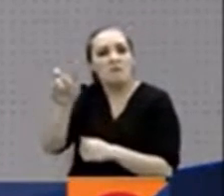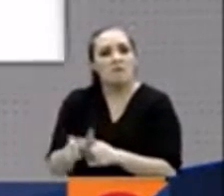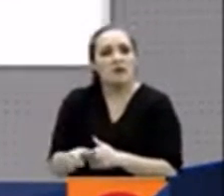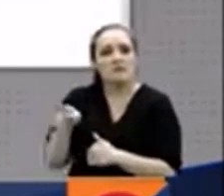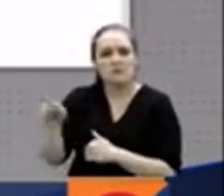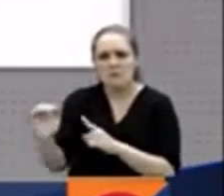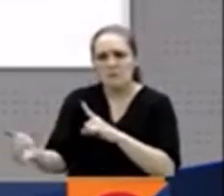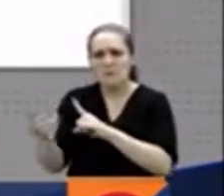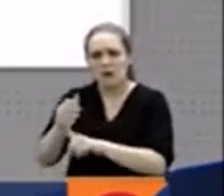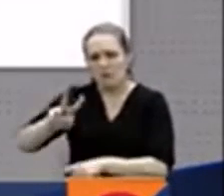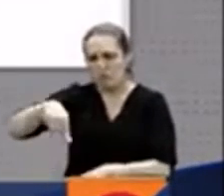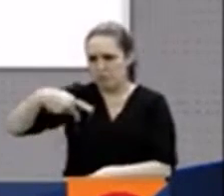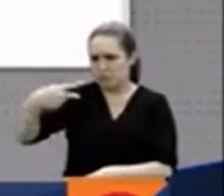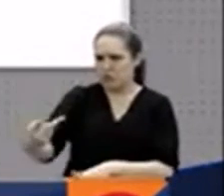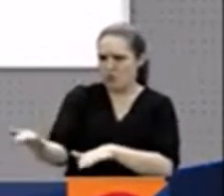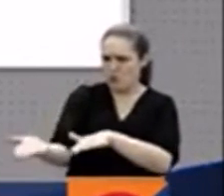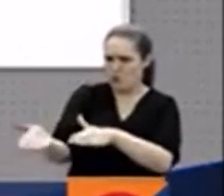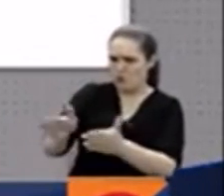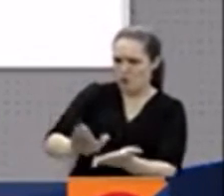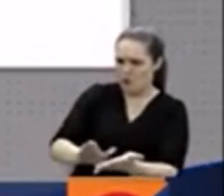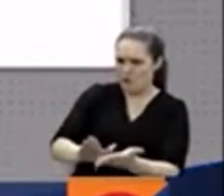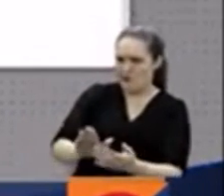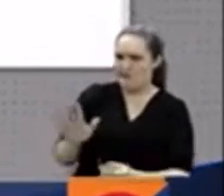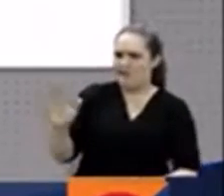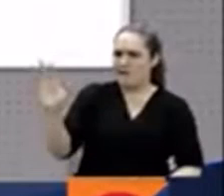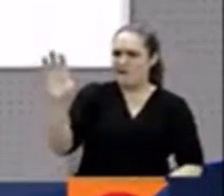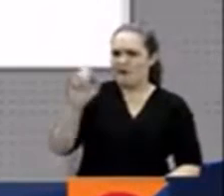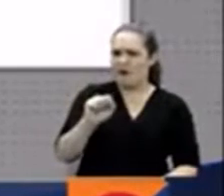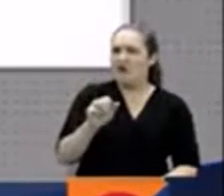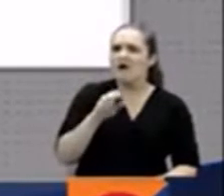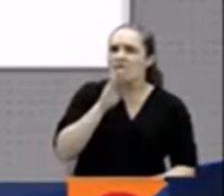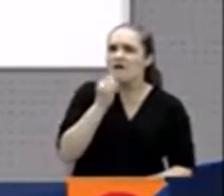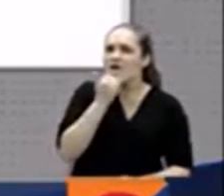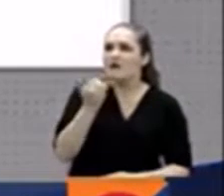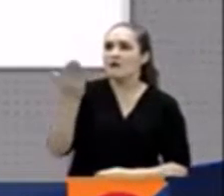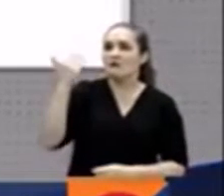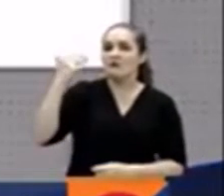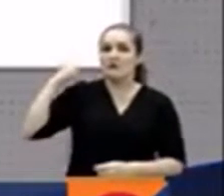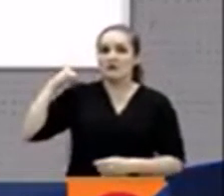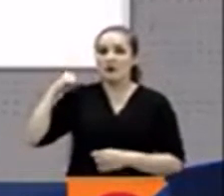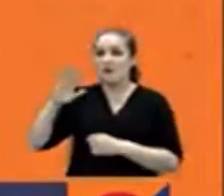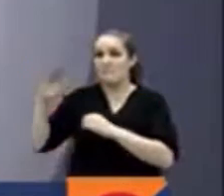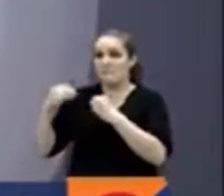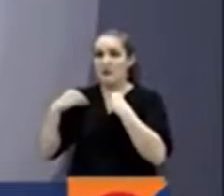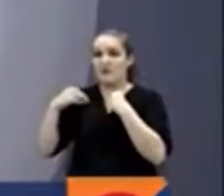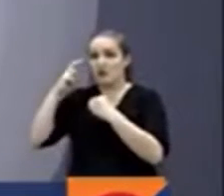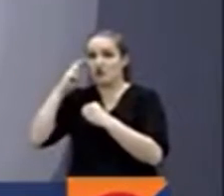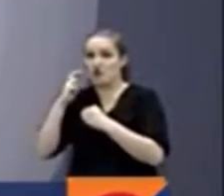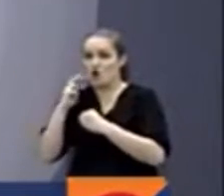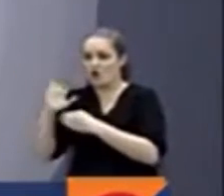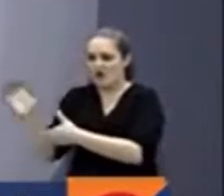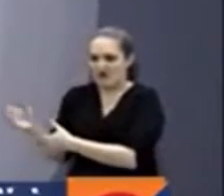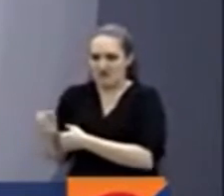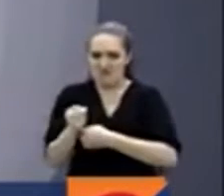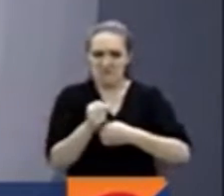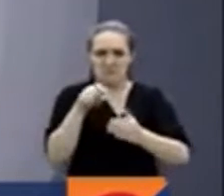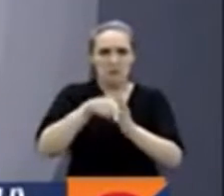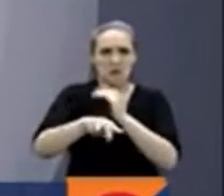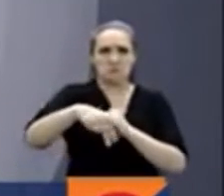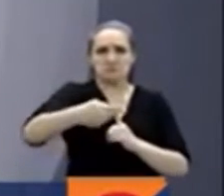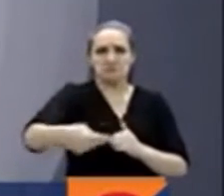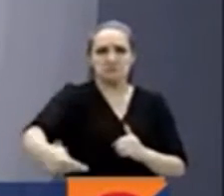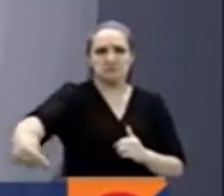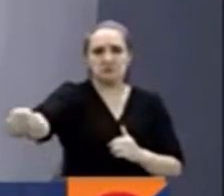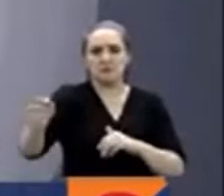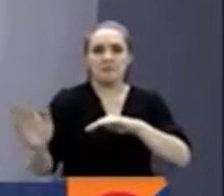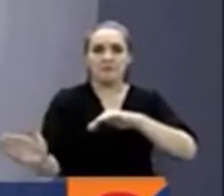Flores y según las primeras hipótesis, hombres armados se lo habrían llevado de su lugar de residencia en un municipio del Chocó. Continúan los enfrentamientos